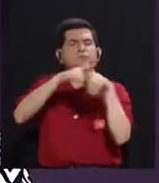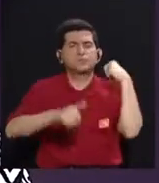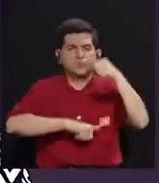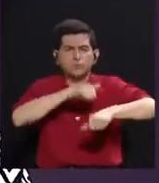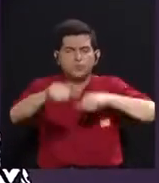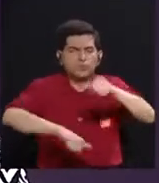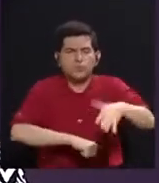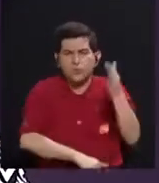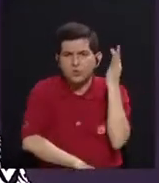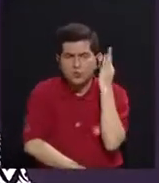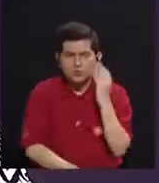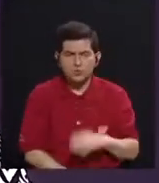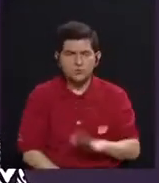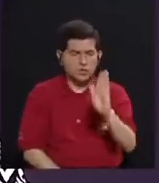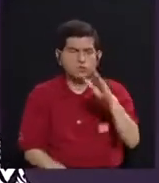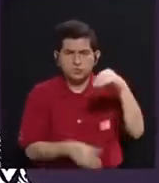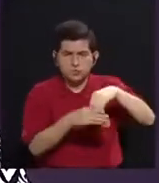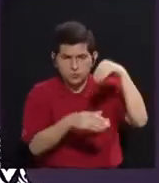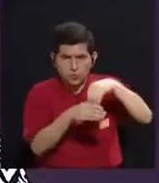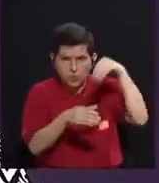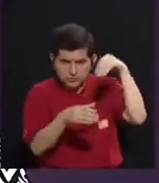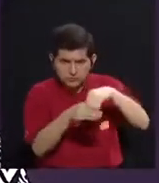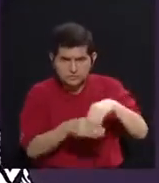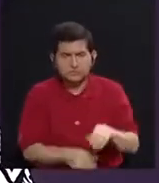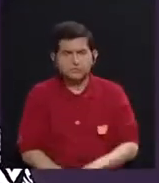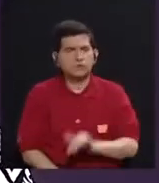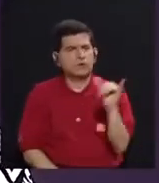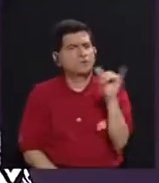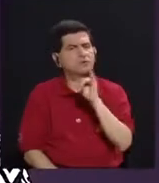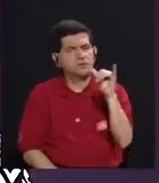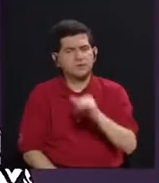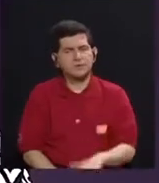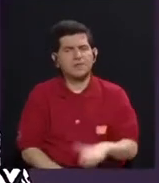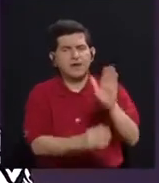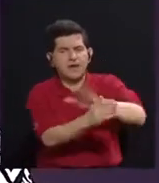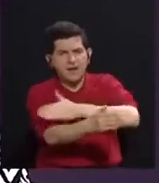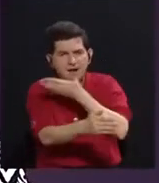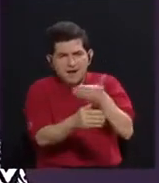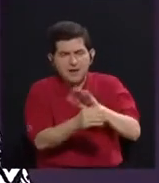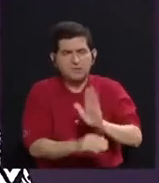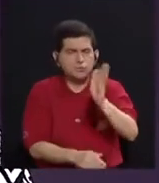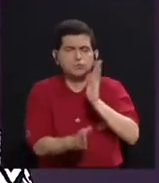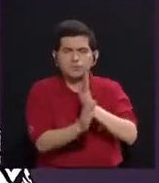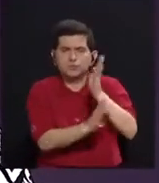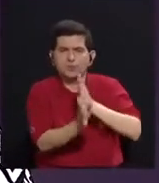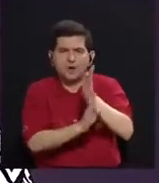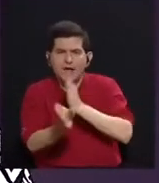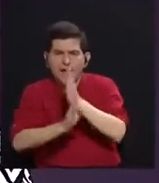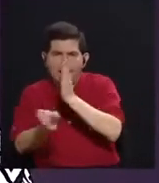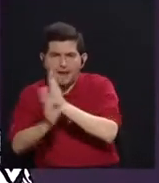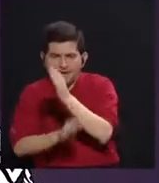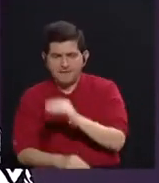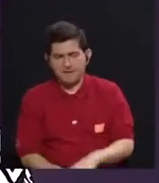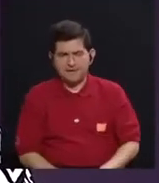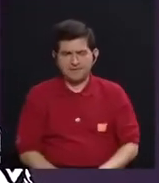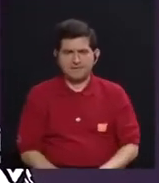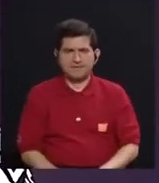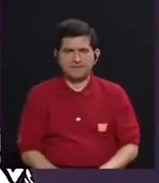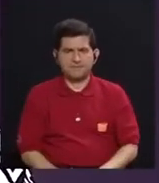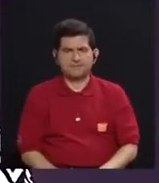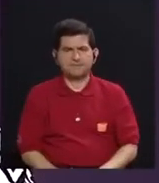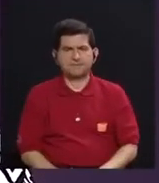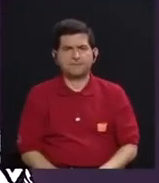luchas de las mujeres, aporte, ¿verdad? También en la música, sus trayectorias. En ese sentido,